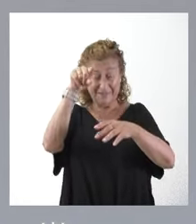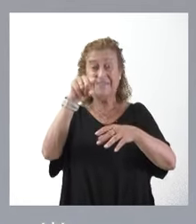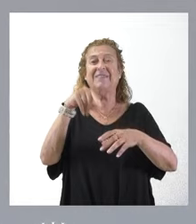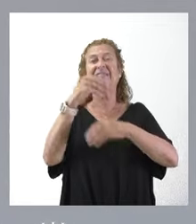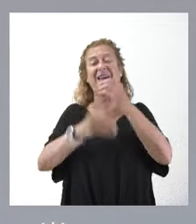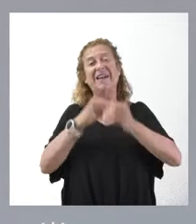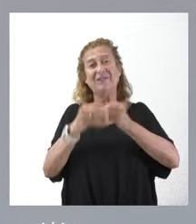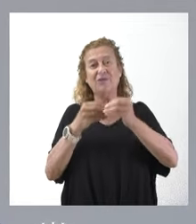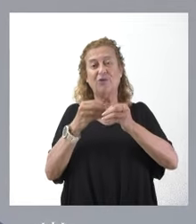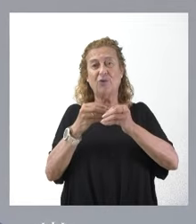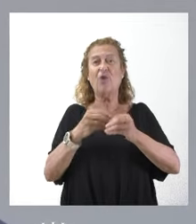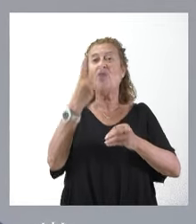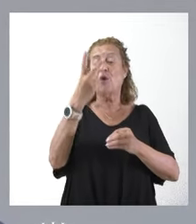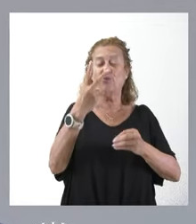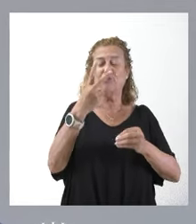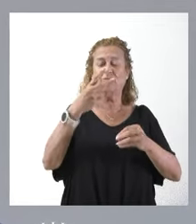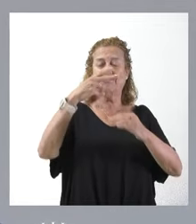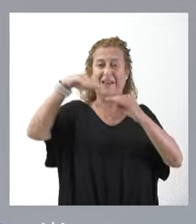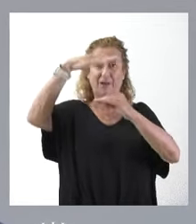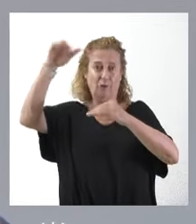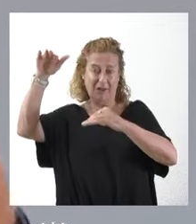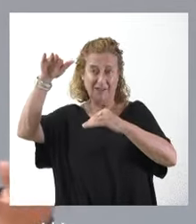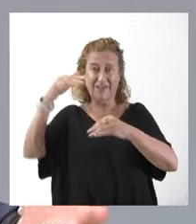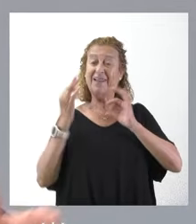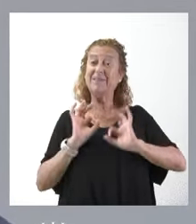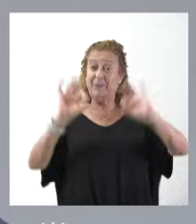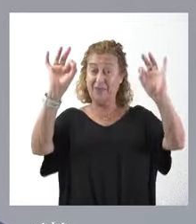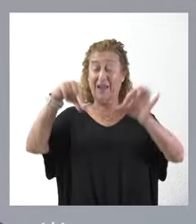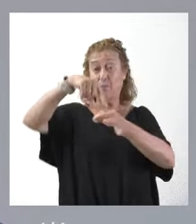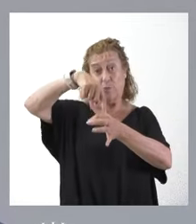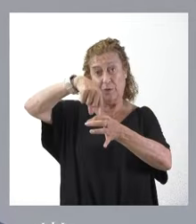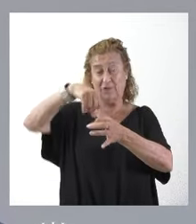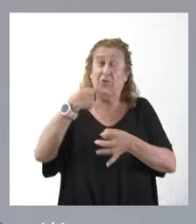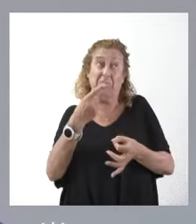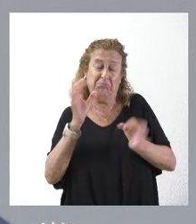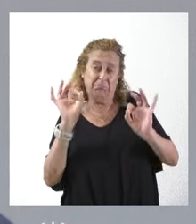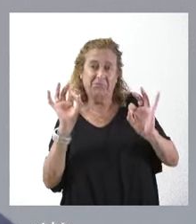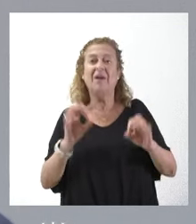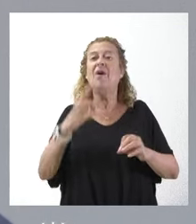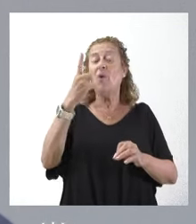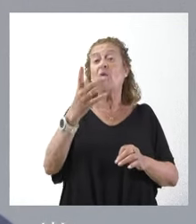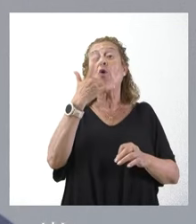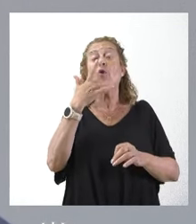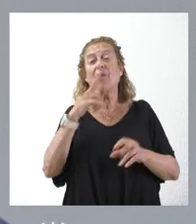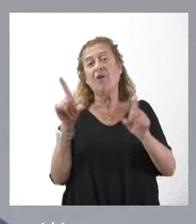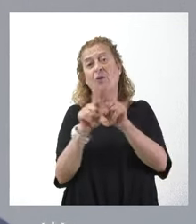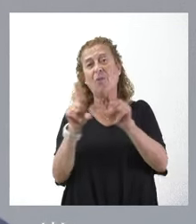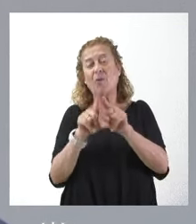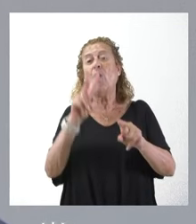establecido dos categorías especiales de puestos, digámoslo así, unos que se conocen como